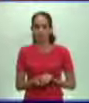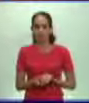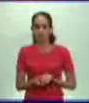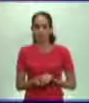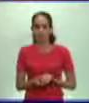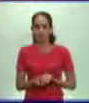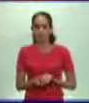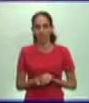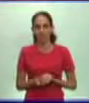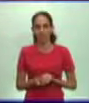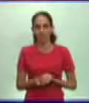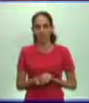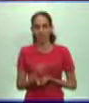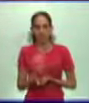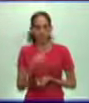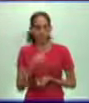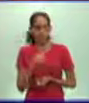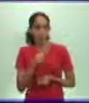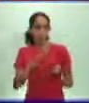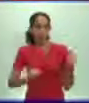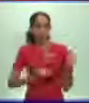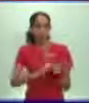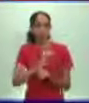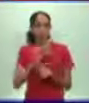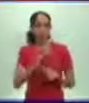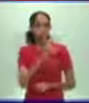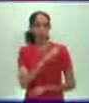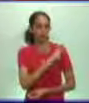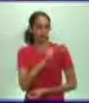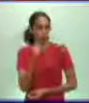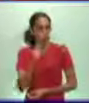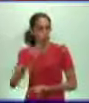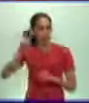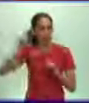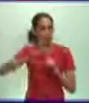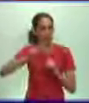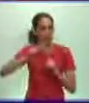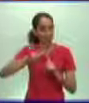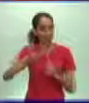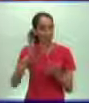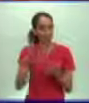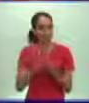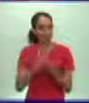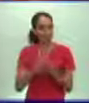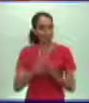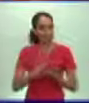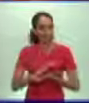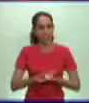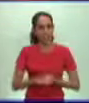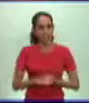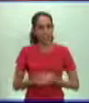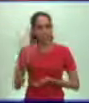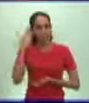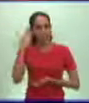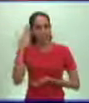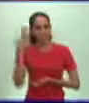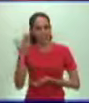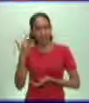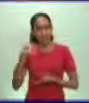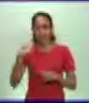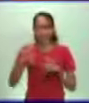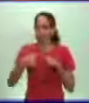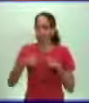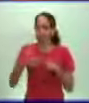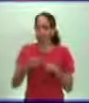haberme convertido en tu profesor en estos encuentros que tuve el placer de compartir con ustedes. Gracias por cada encuentro